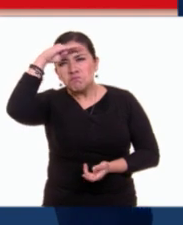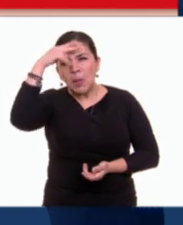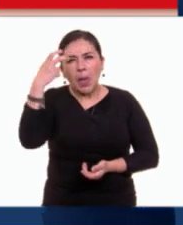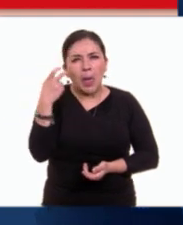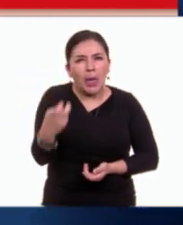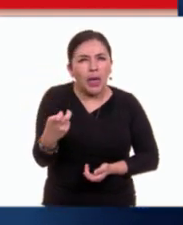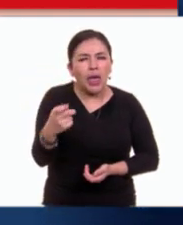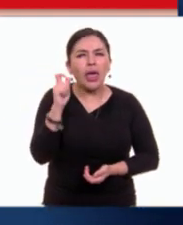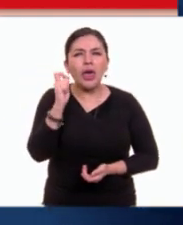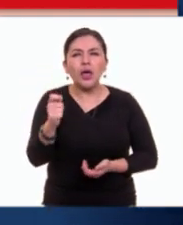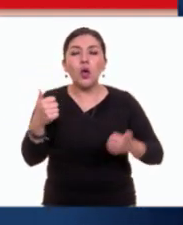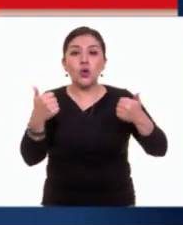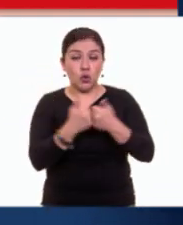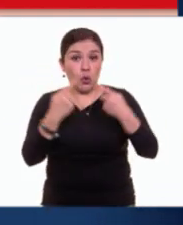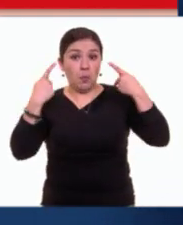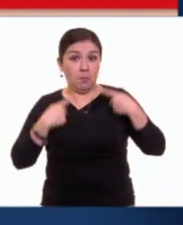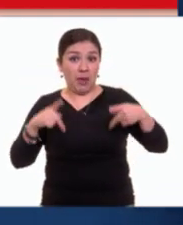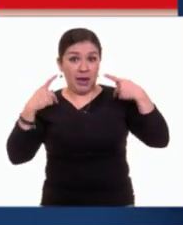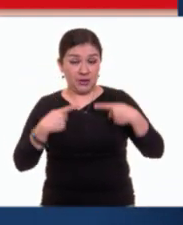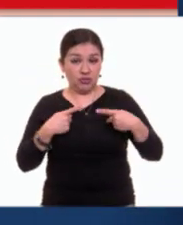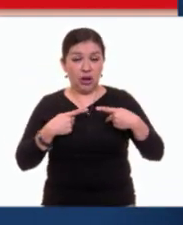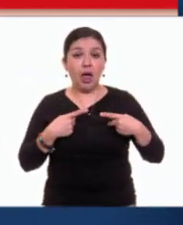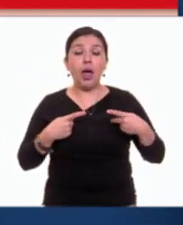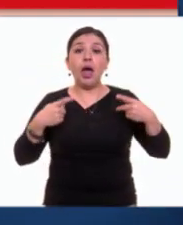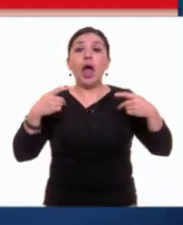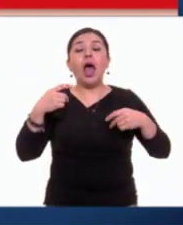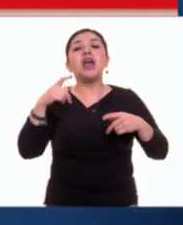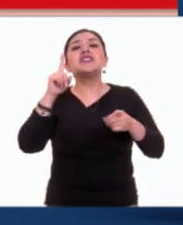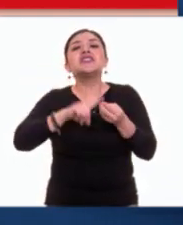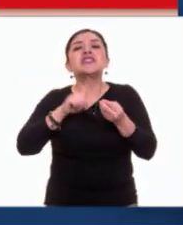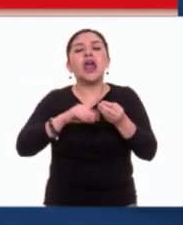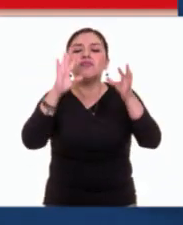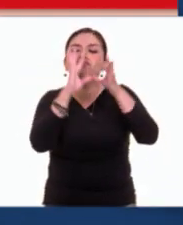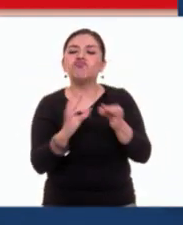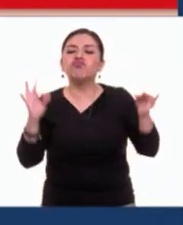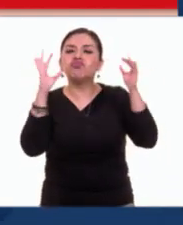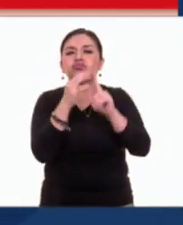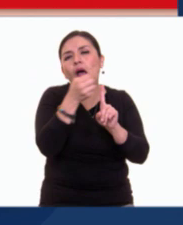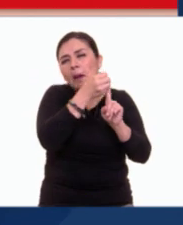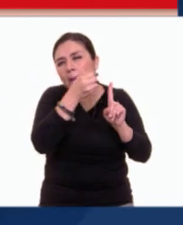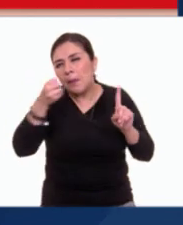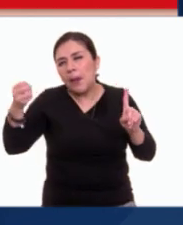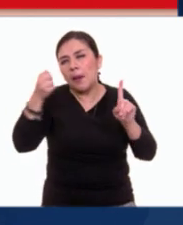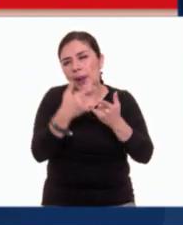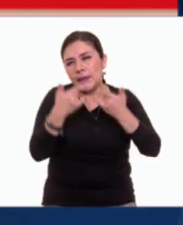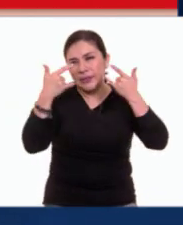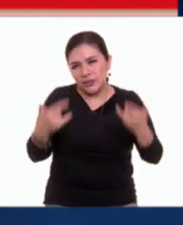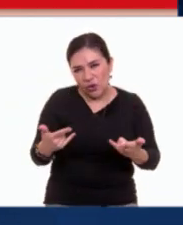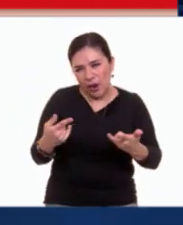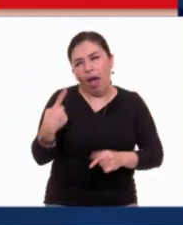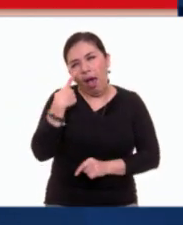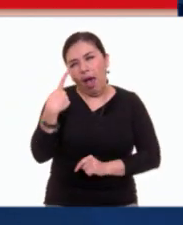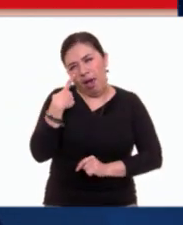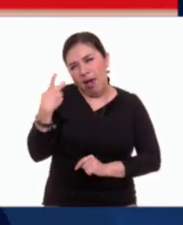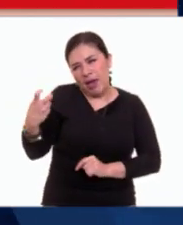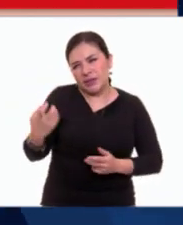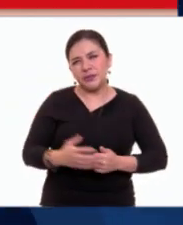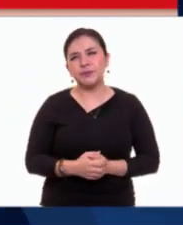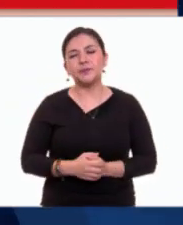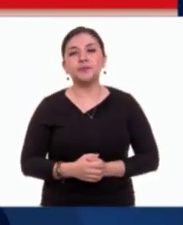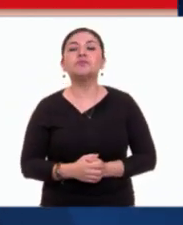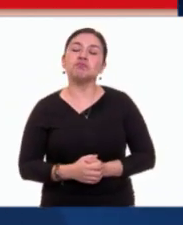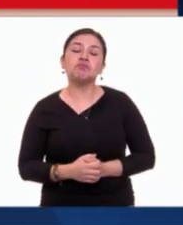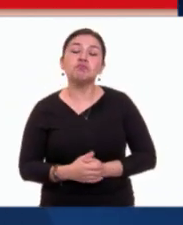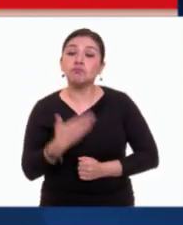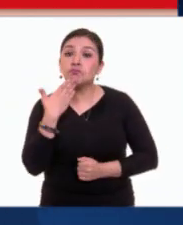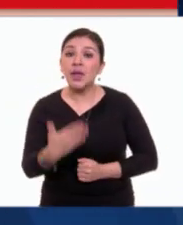los personajes, el narrador con sus discursos y, bueno, generalmente esto, ¿no? Muy bien,